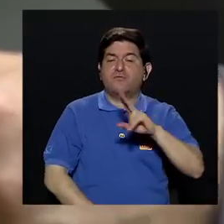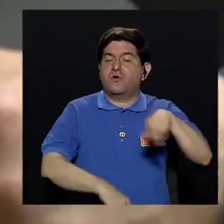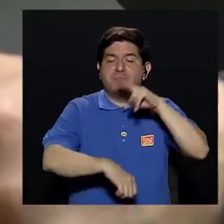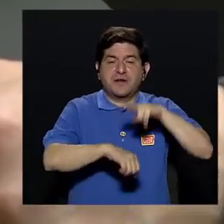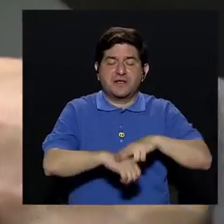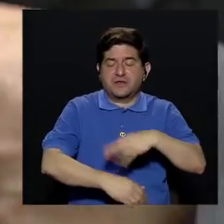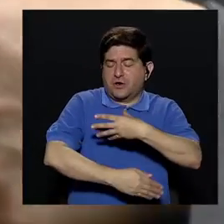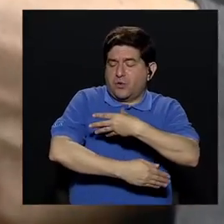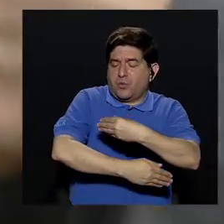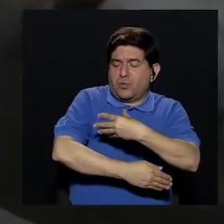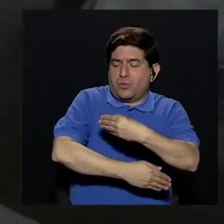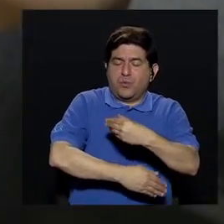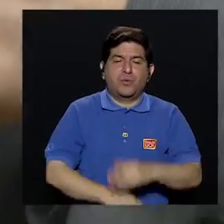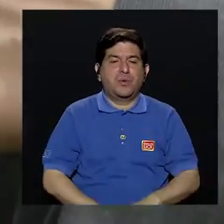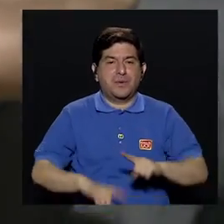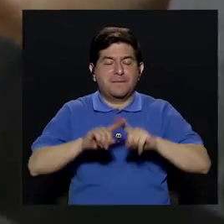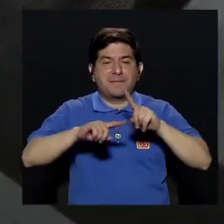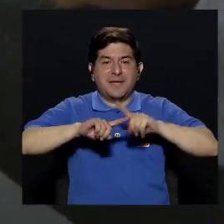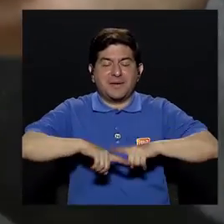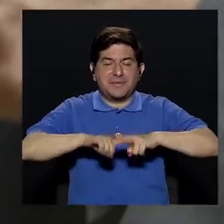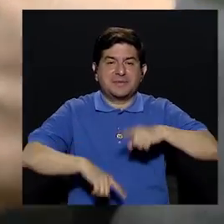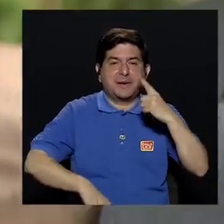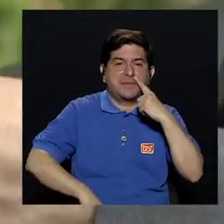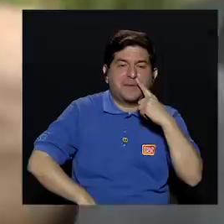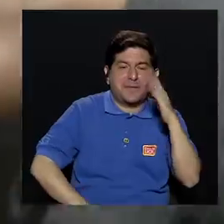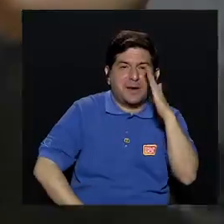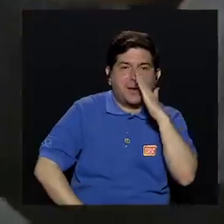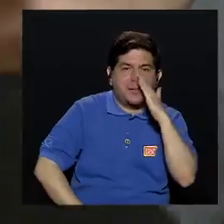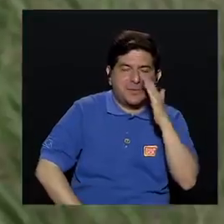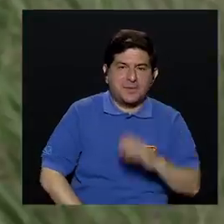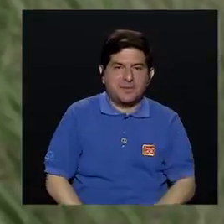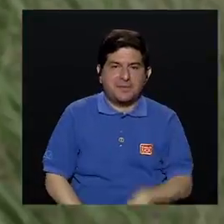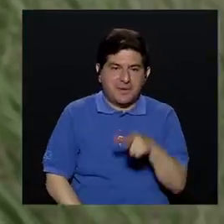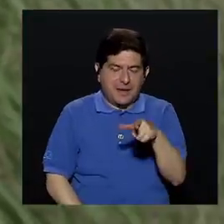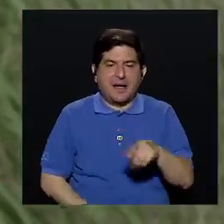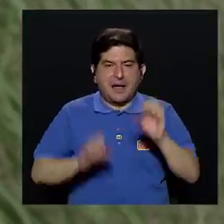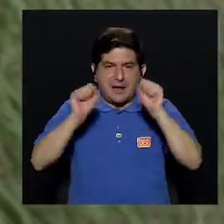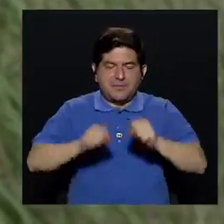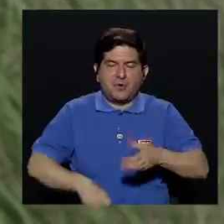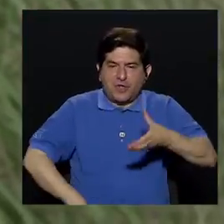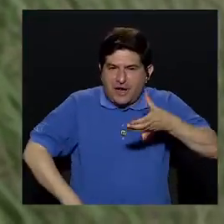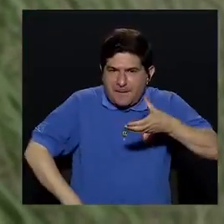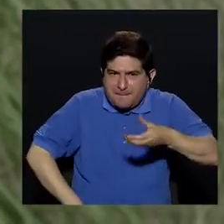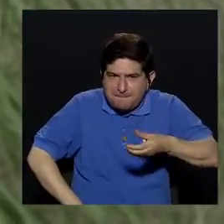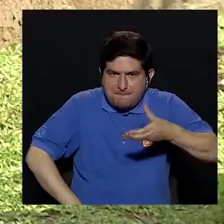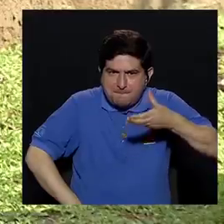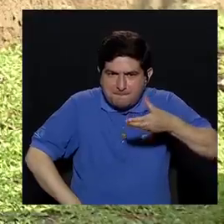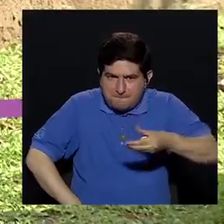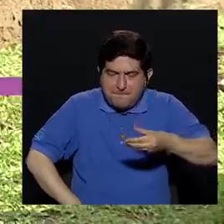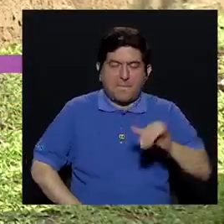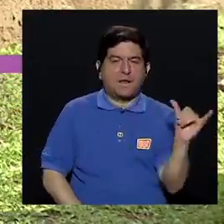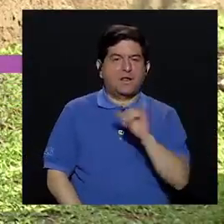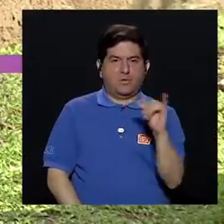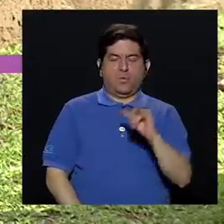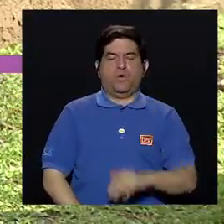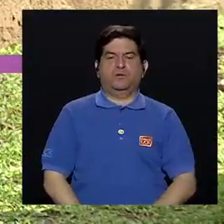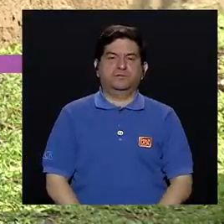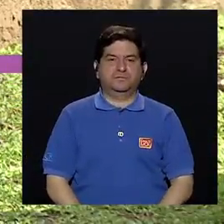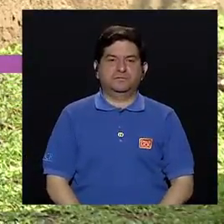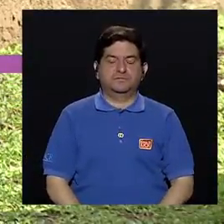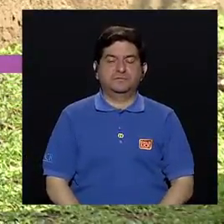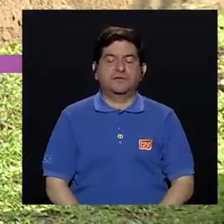natural. Succionar va a depender más que todo del padre o la madre de lo que la aprieta. Ahora, igualmente